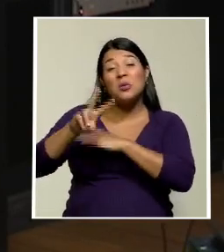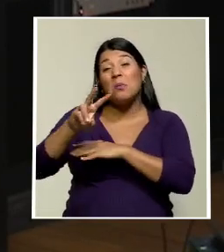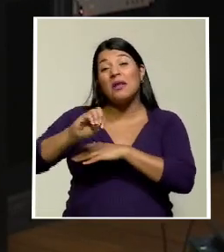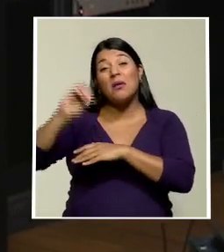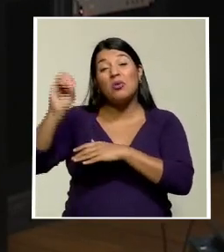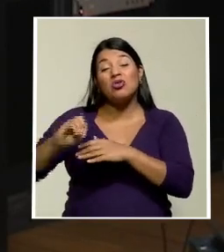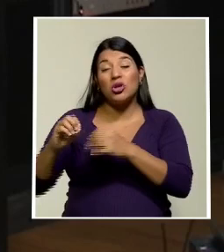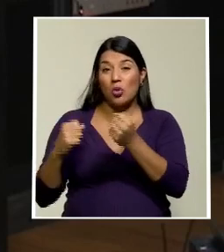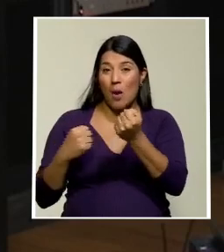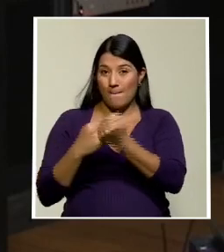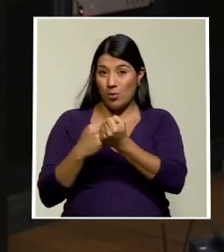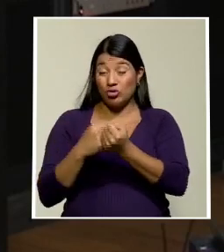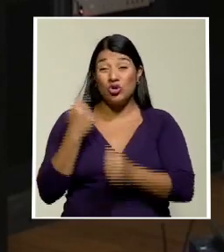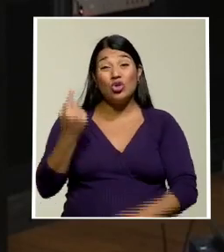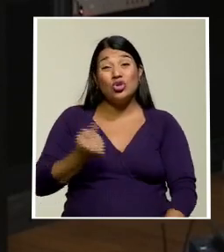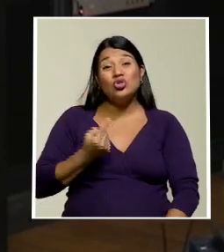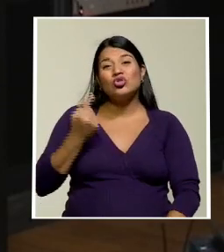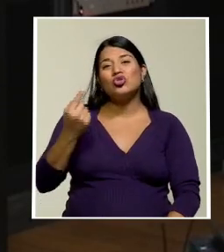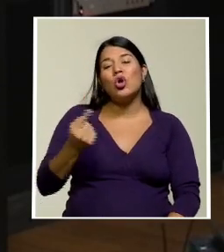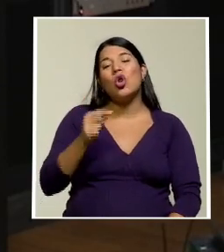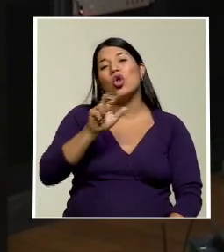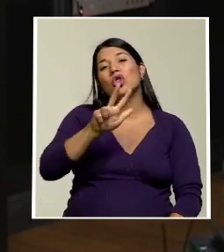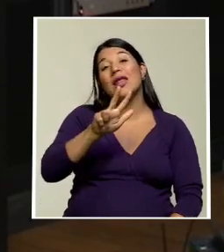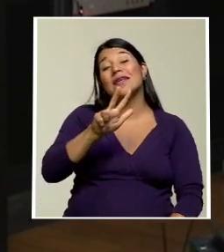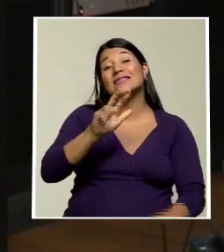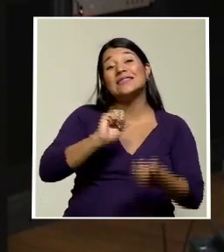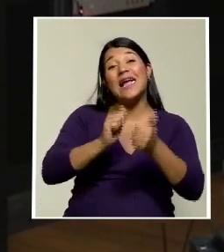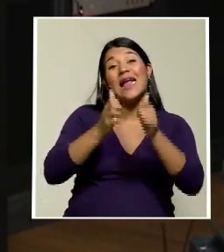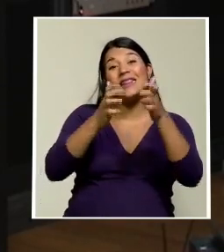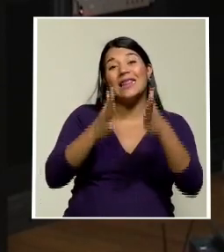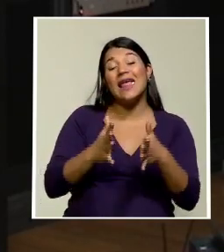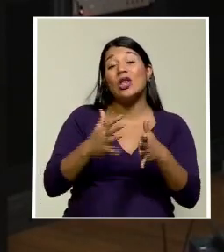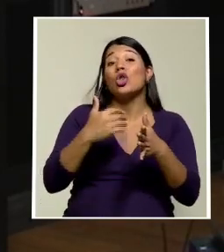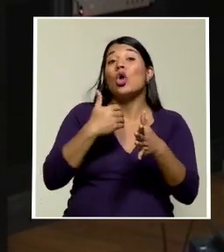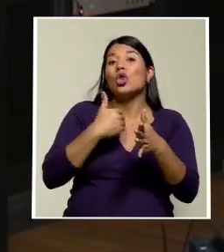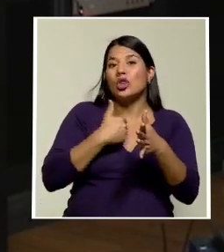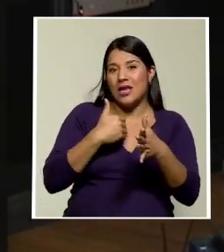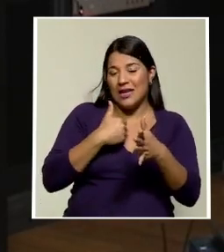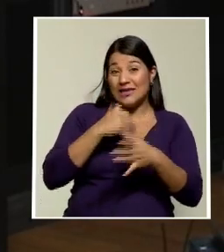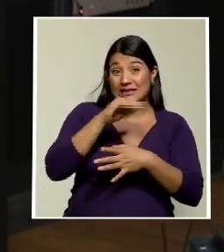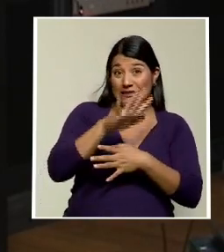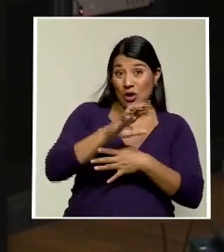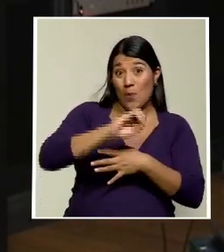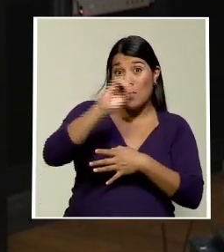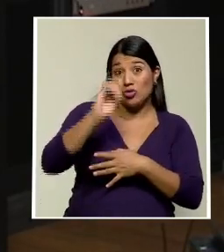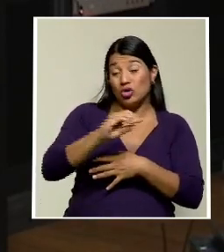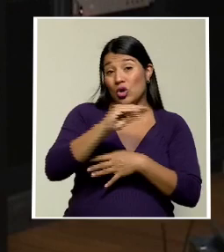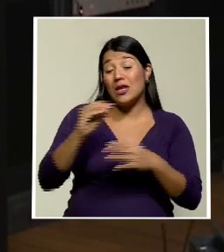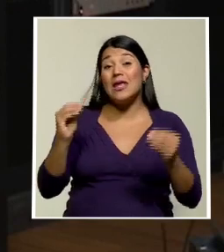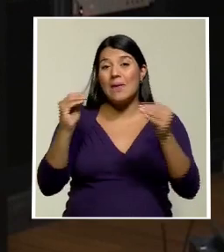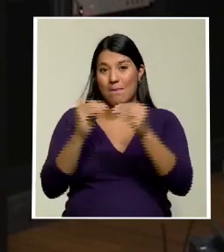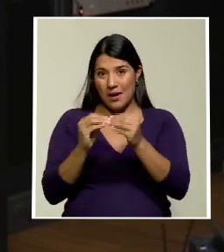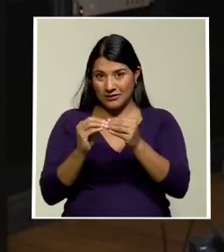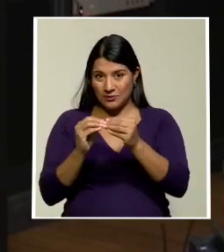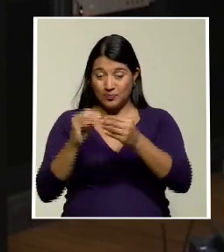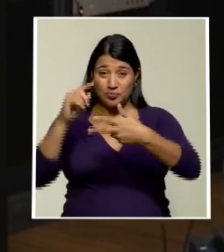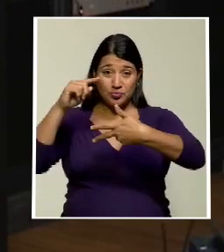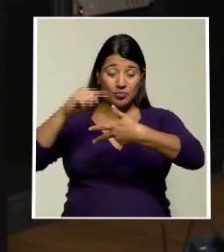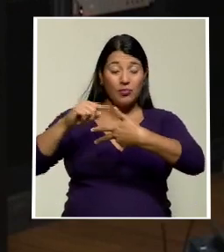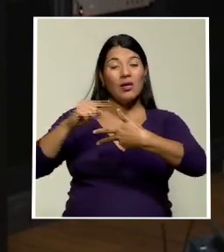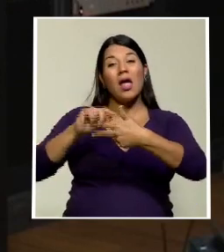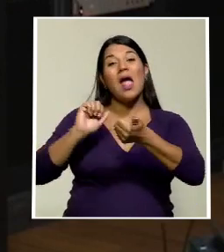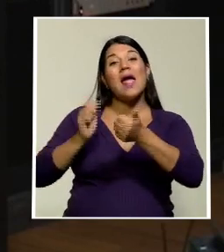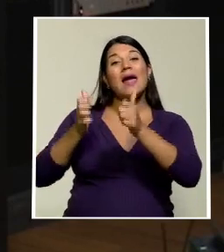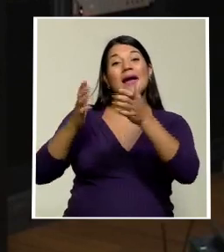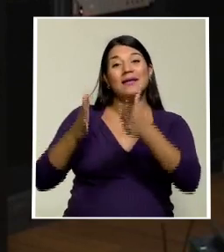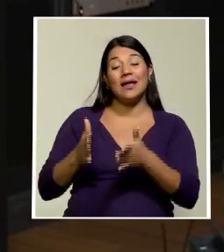candidatos que tienen un apoyo mayor del 5% encabezando este respaldo el candidato presidencial del Partido de